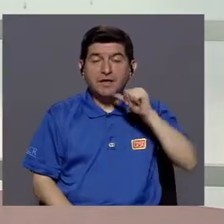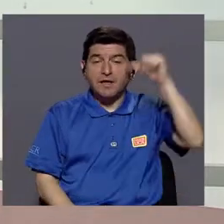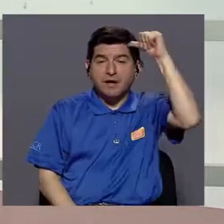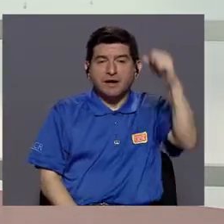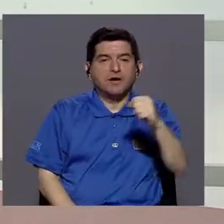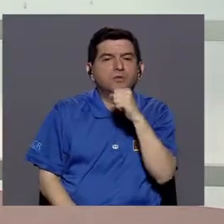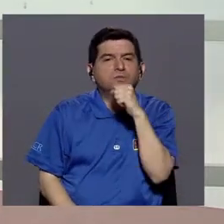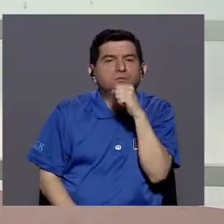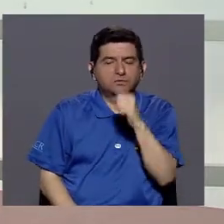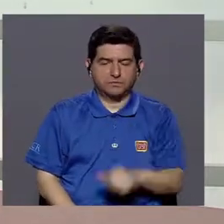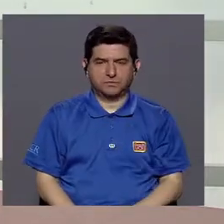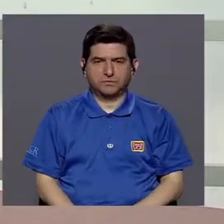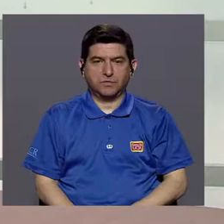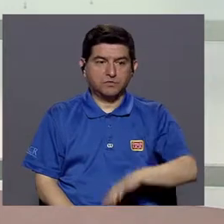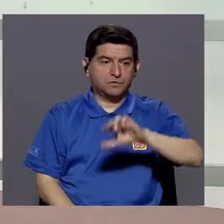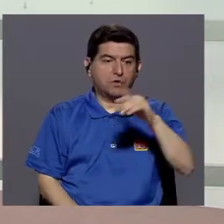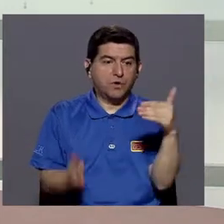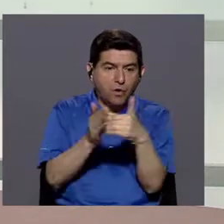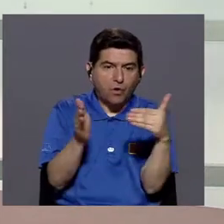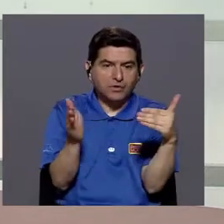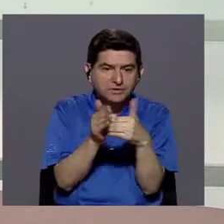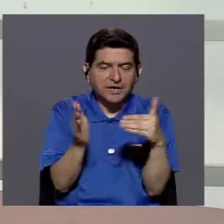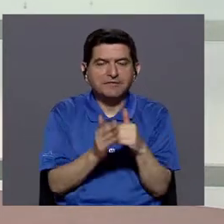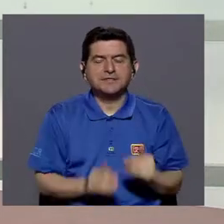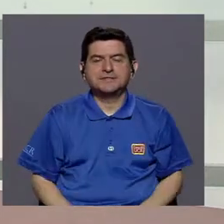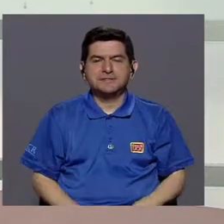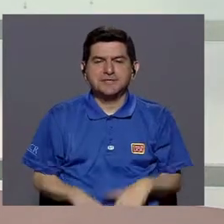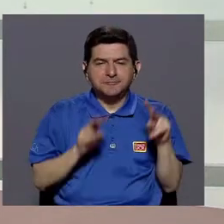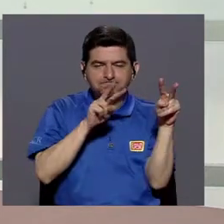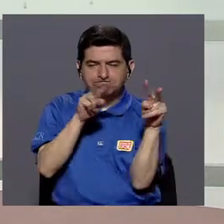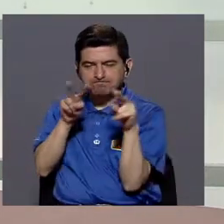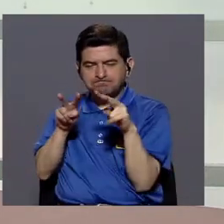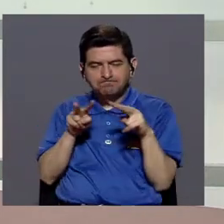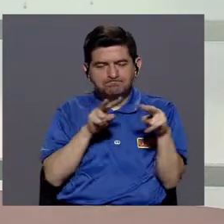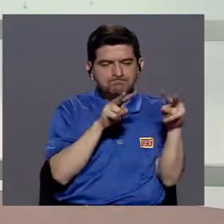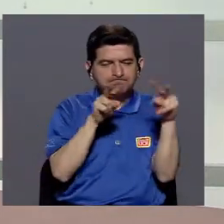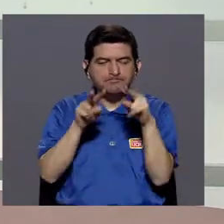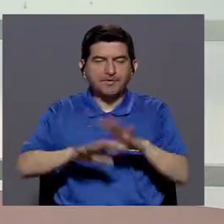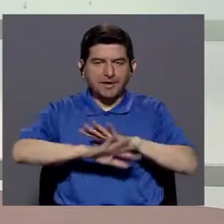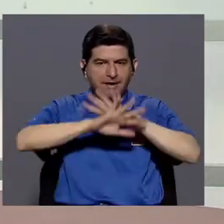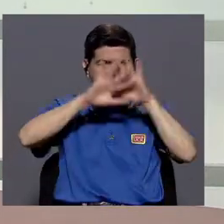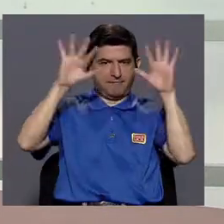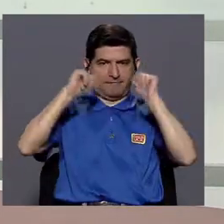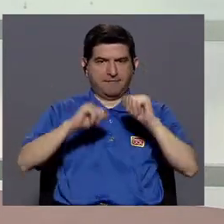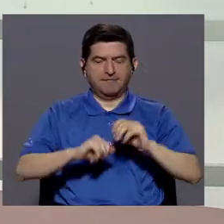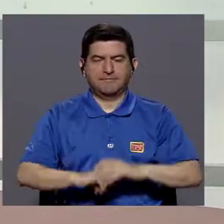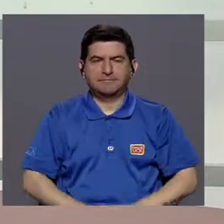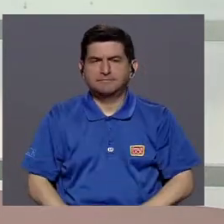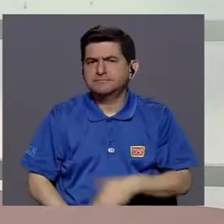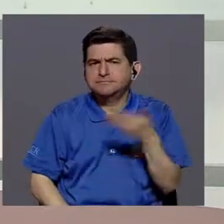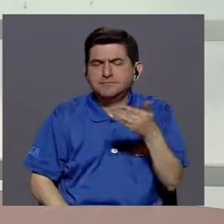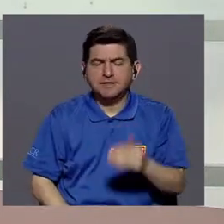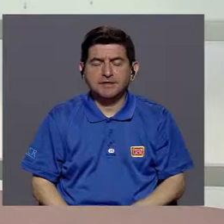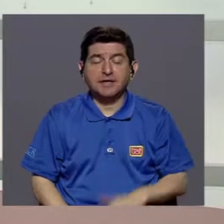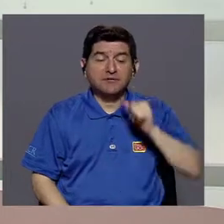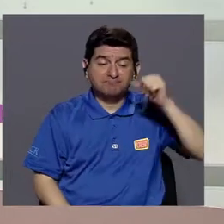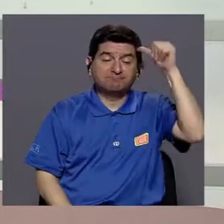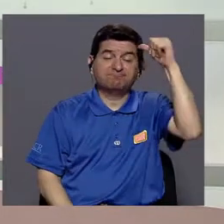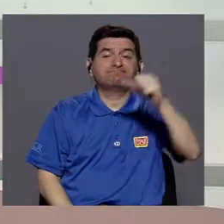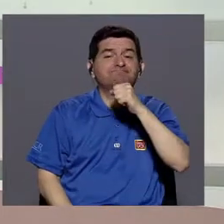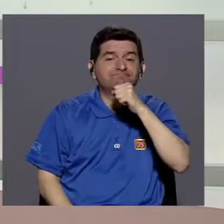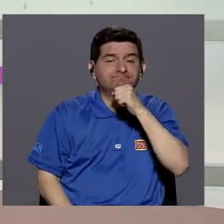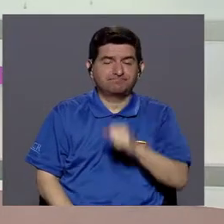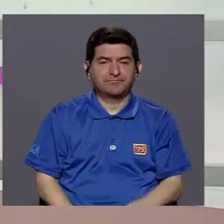algunas alternativas. Y en la tercera edad viene otra vez una vigilancia más clara